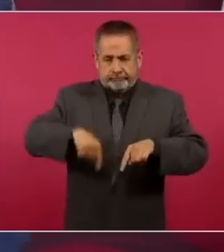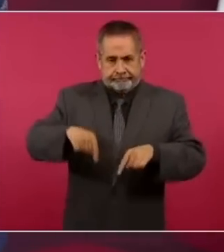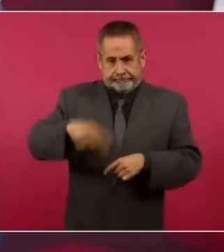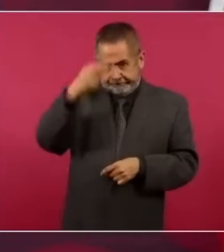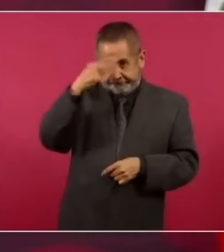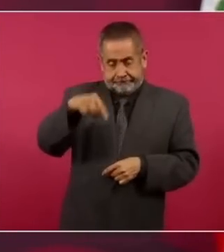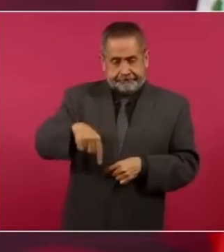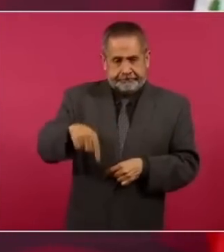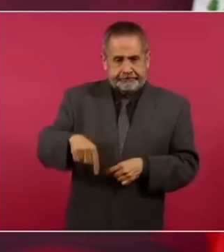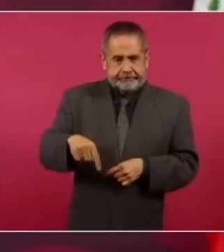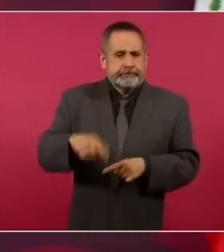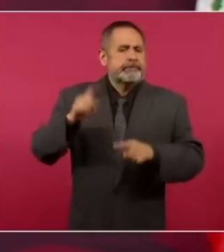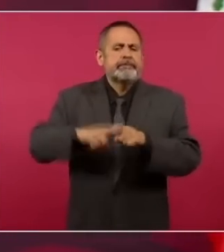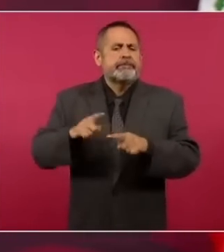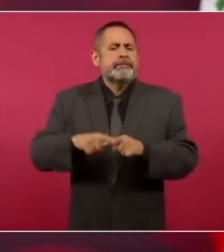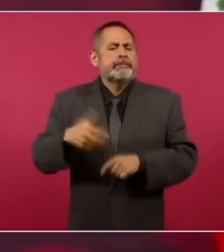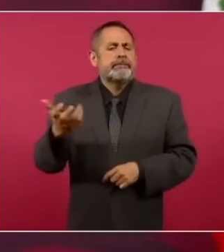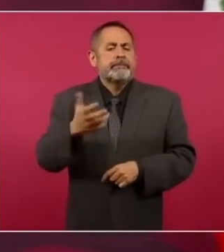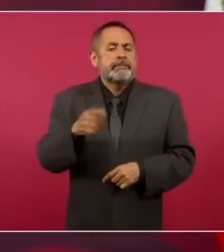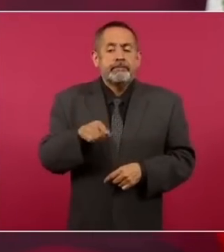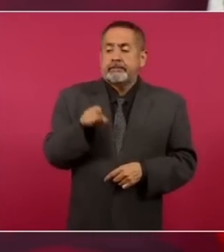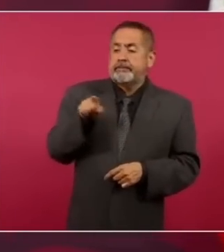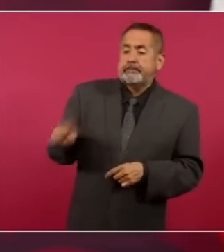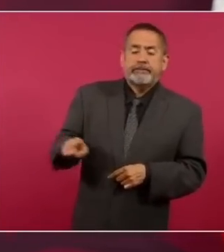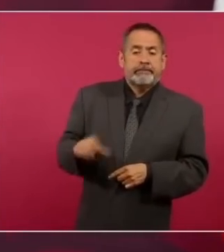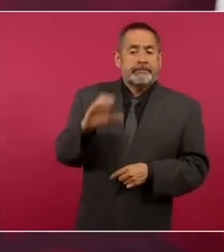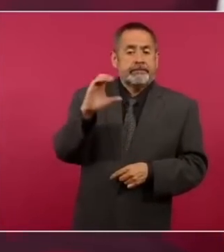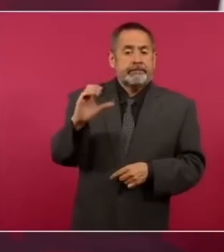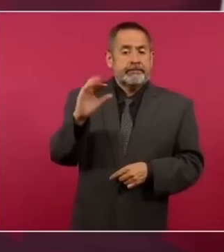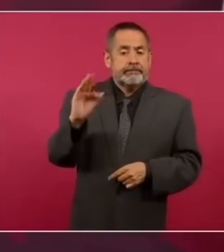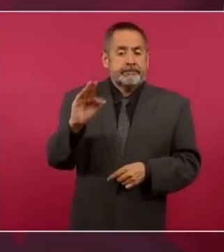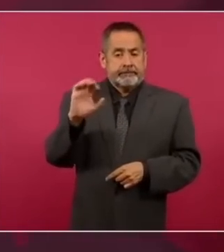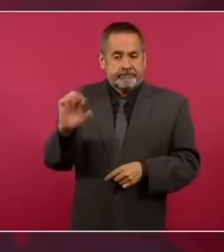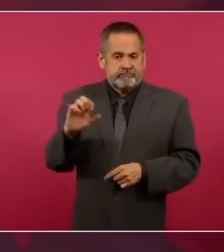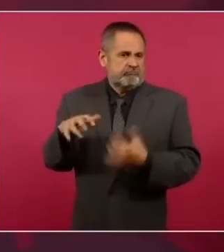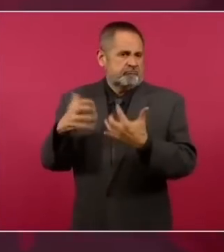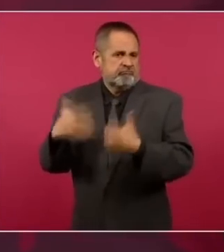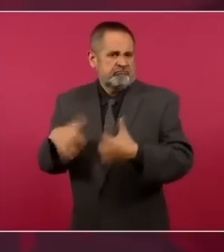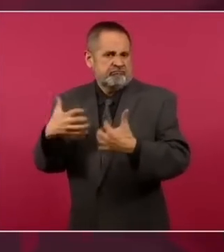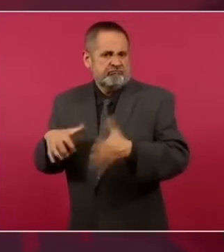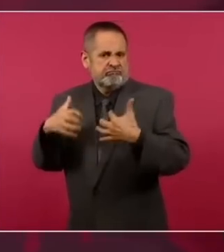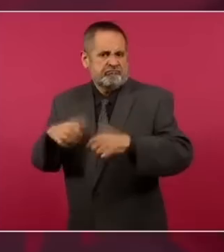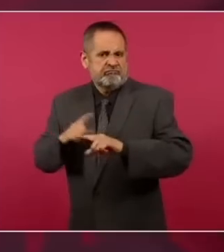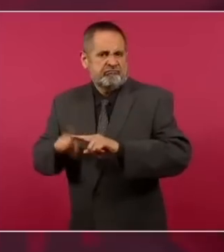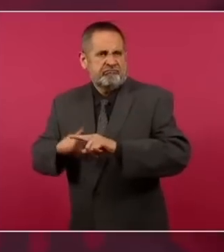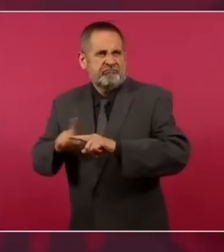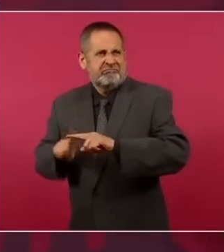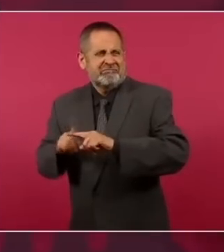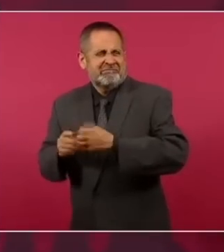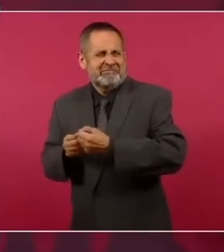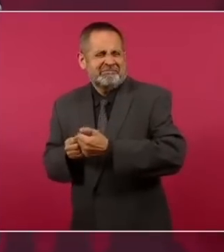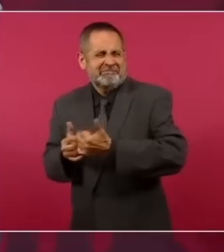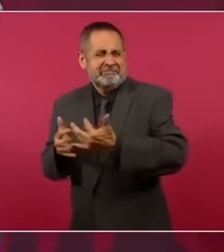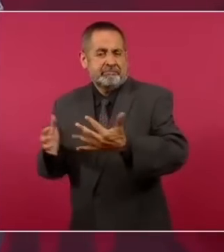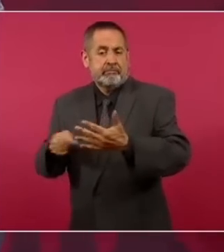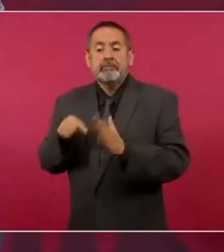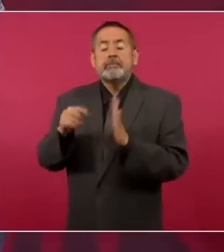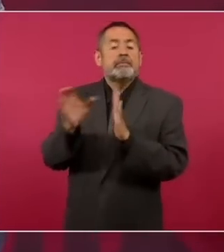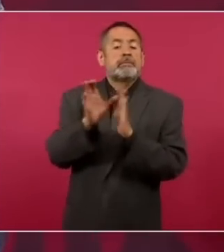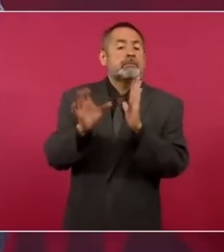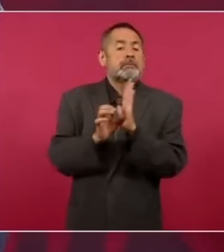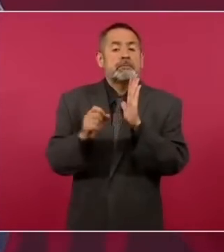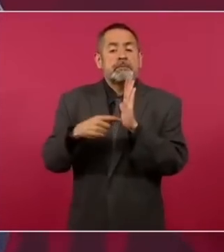la generaba la Comisión Federal de Electricidad. De acuerdo a la Constitución,